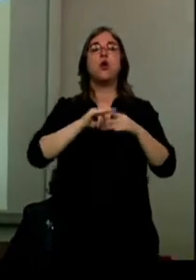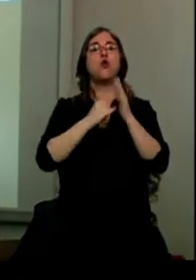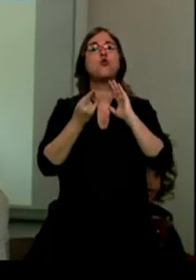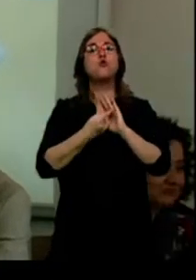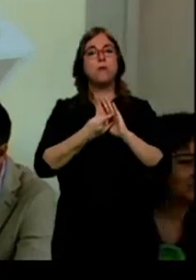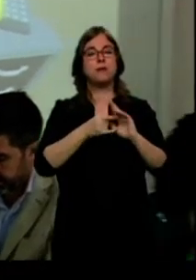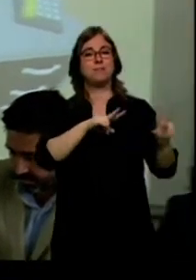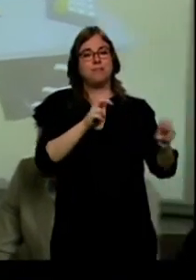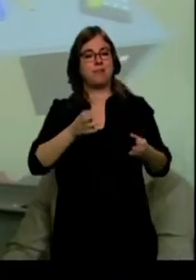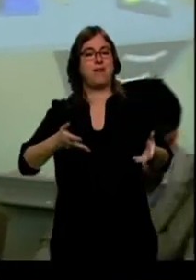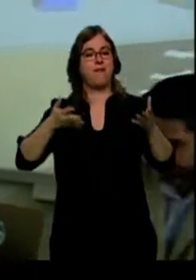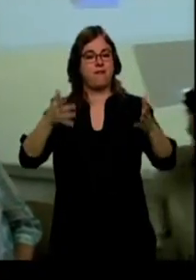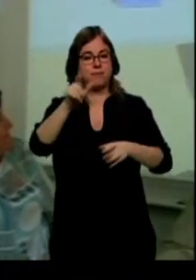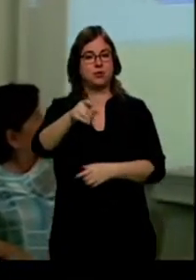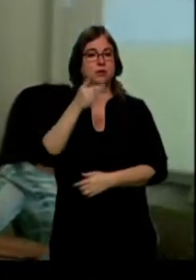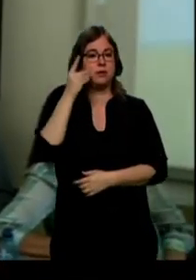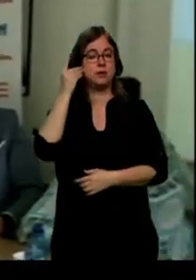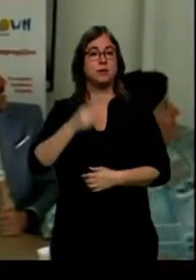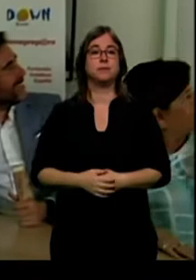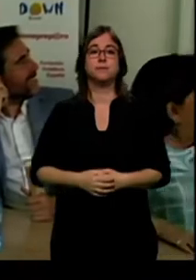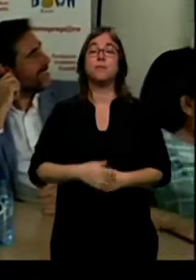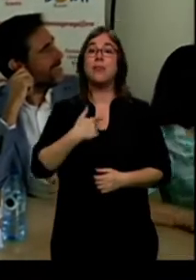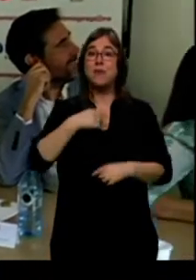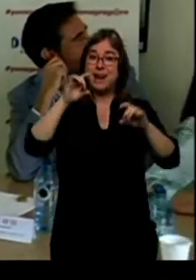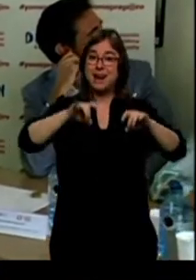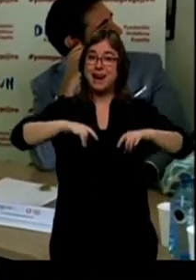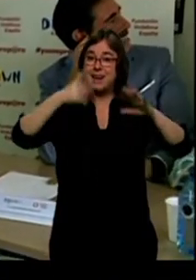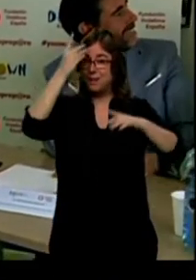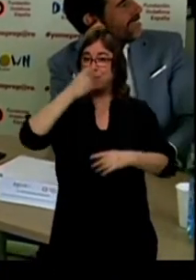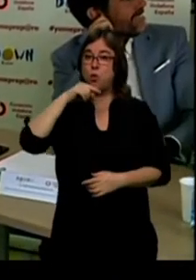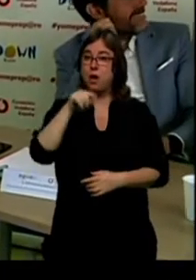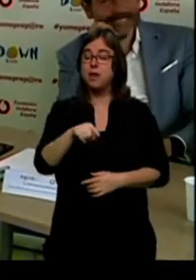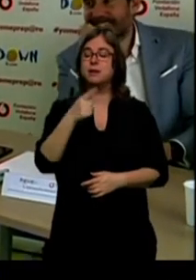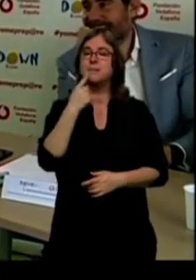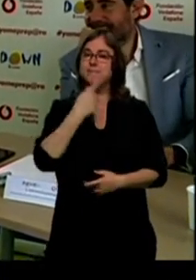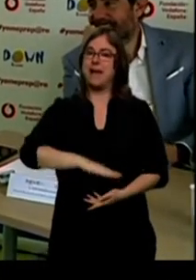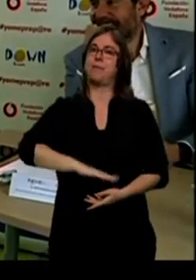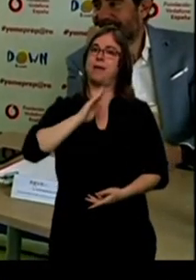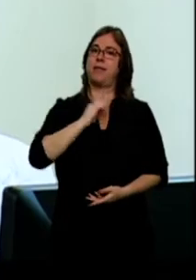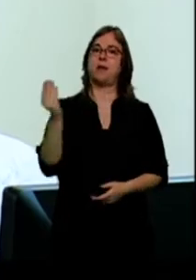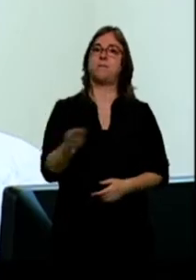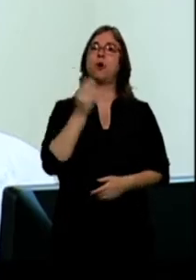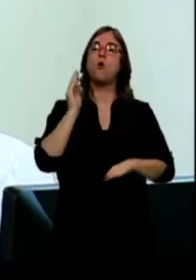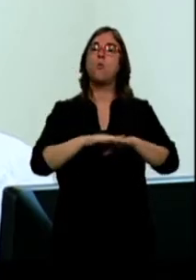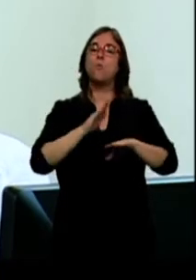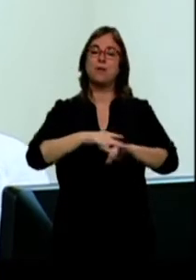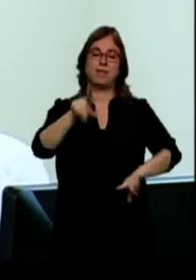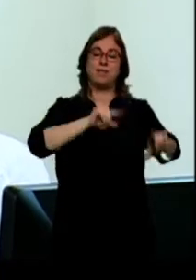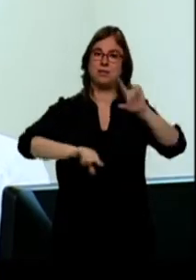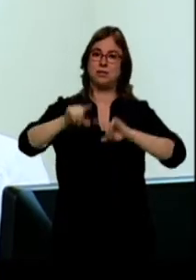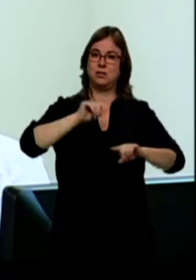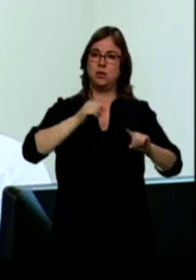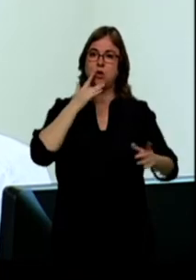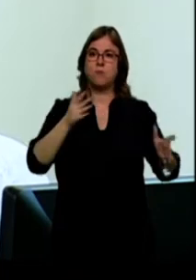personas. Con la realidad virtual hemos visto, hemos constatado que son más capaces a la hora de tomar decisiones en un momento dado.